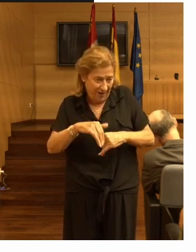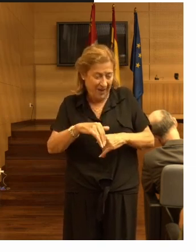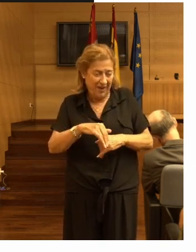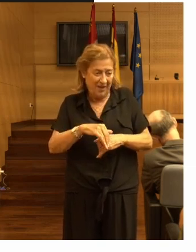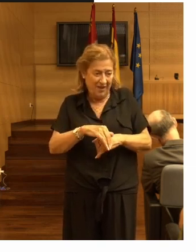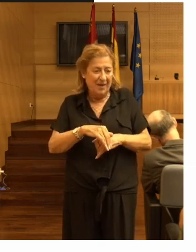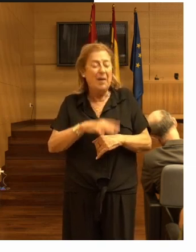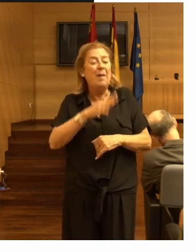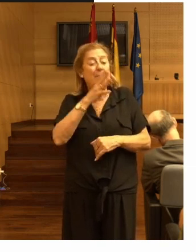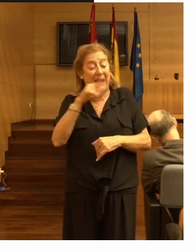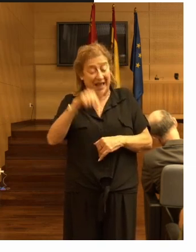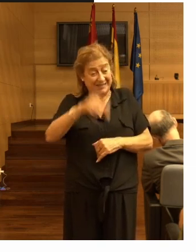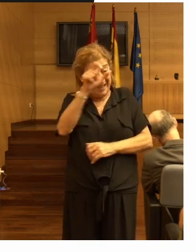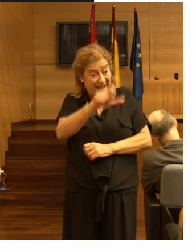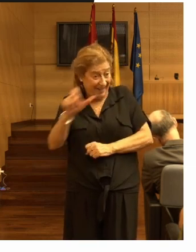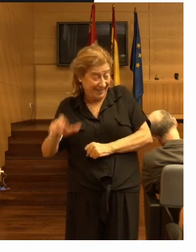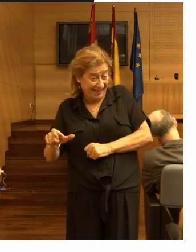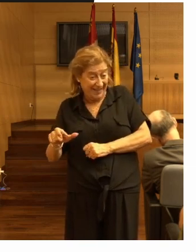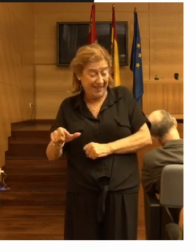para esta gente